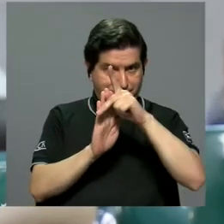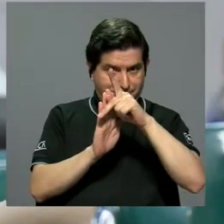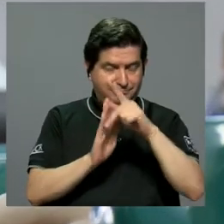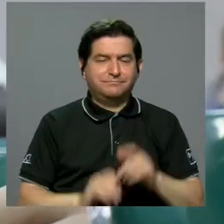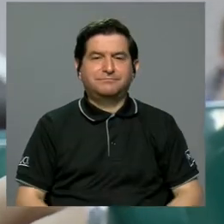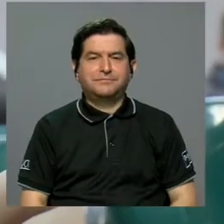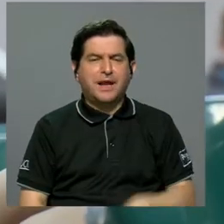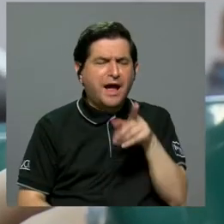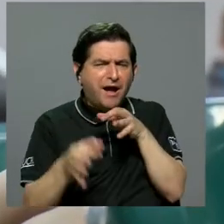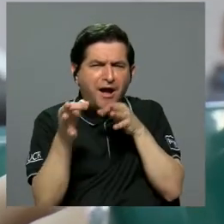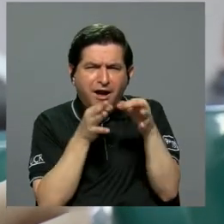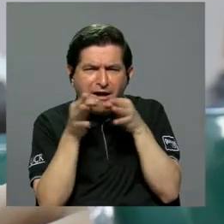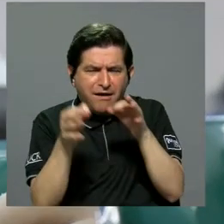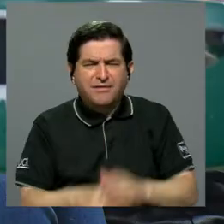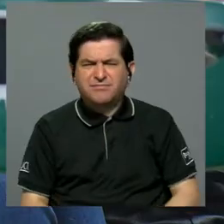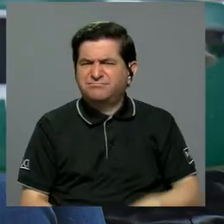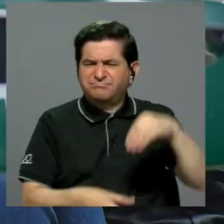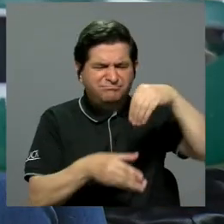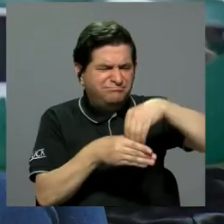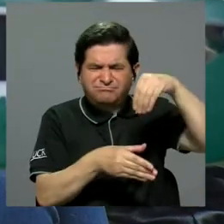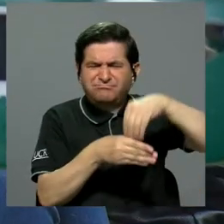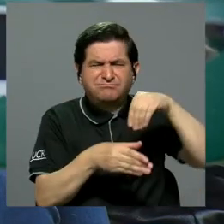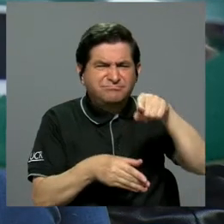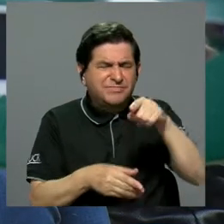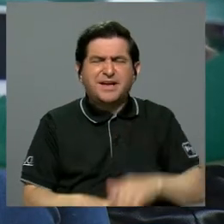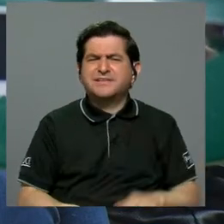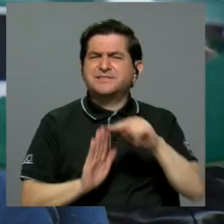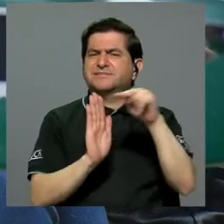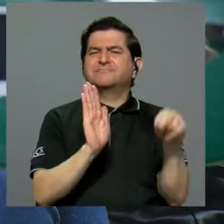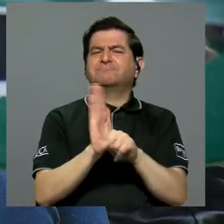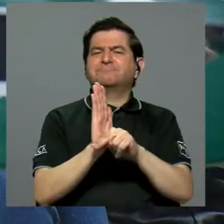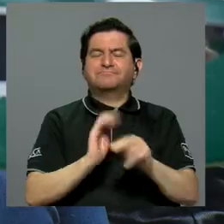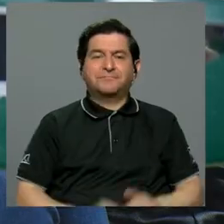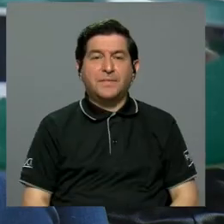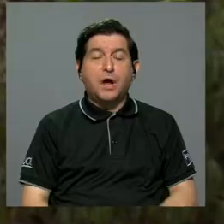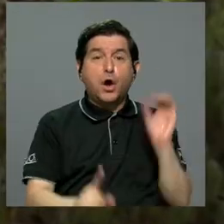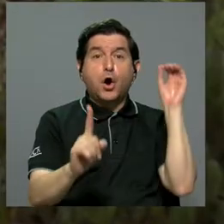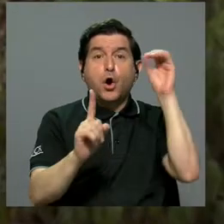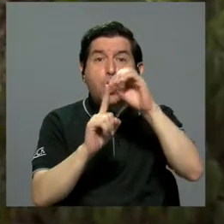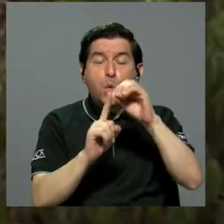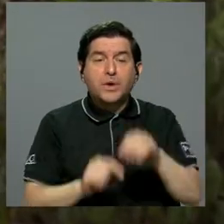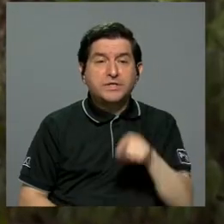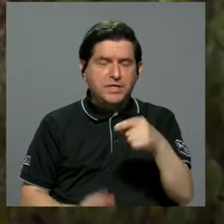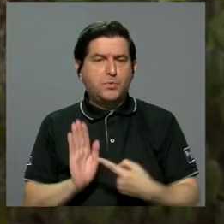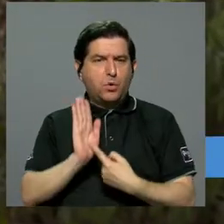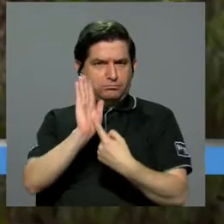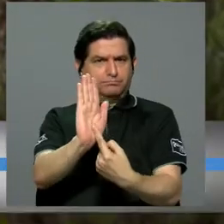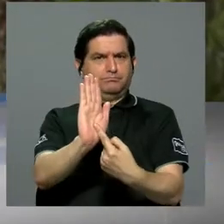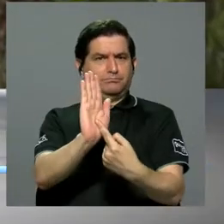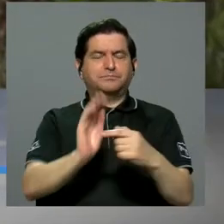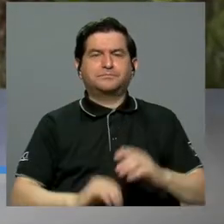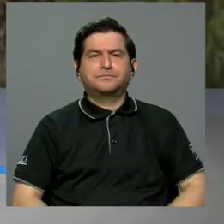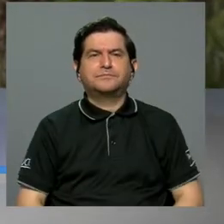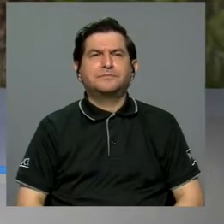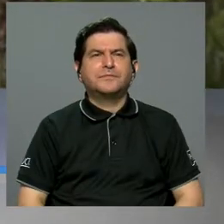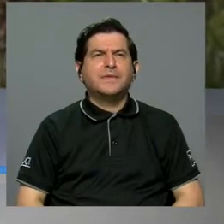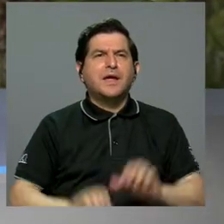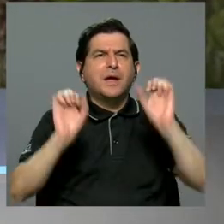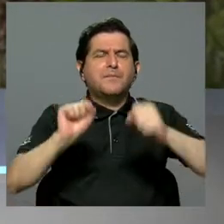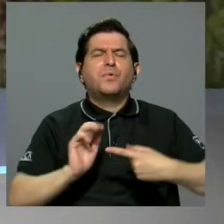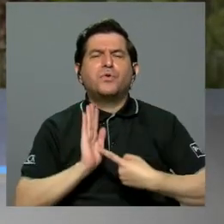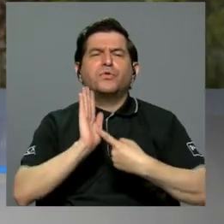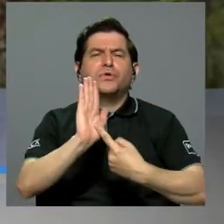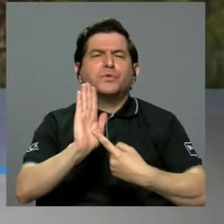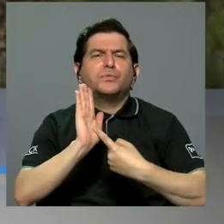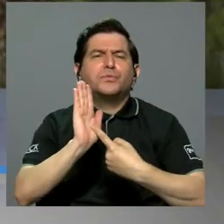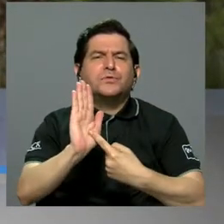sordera explicó en qué consiste este estándar en el objetivo de la presentación era poder dar a